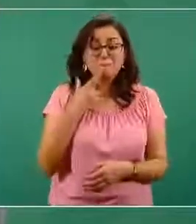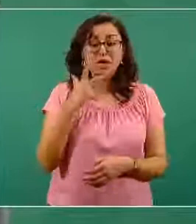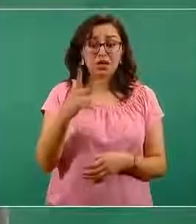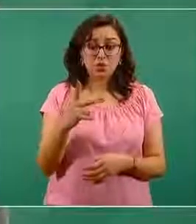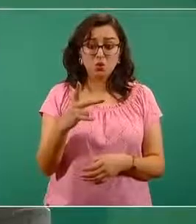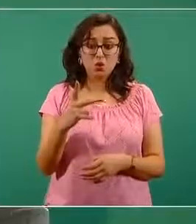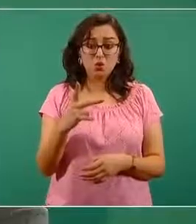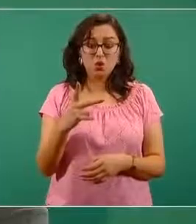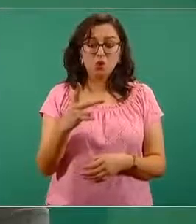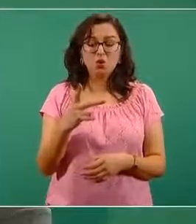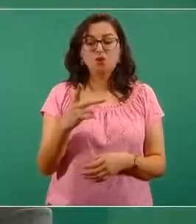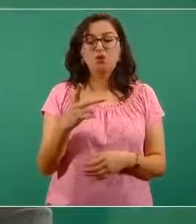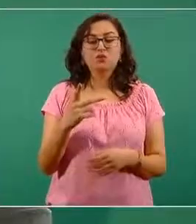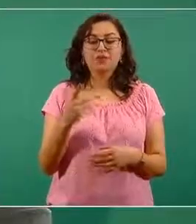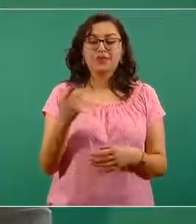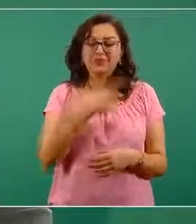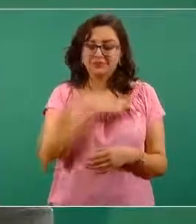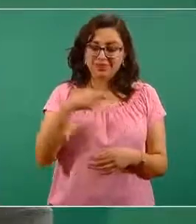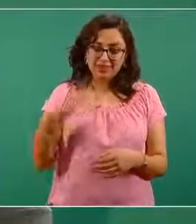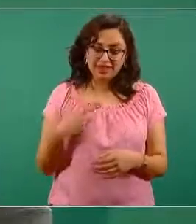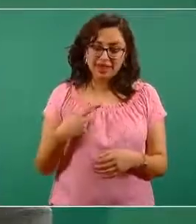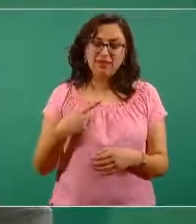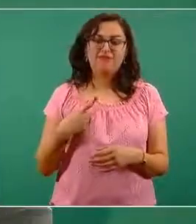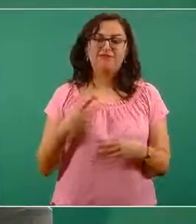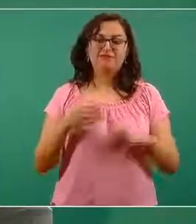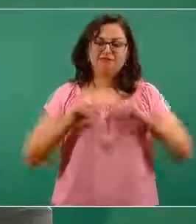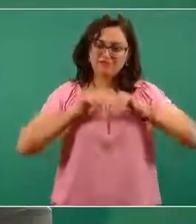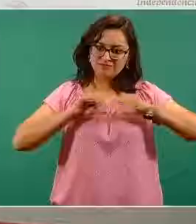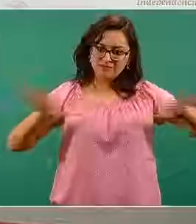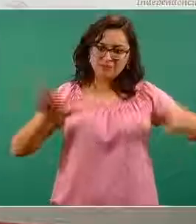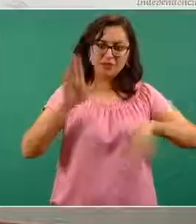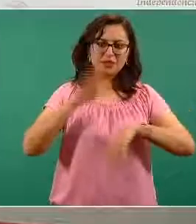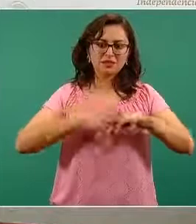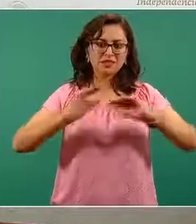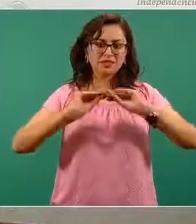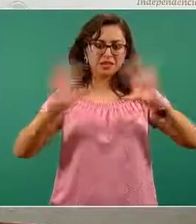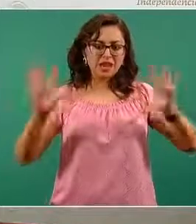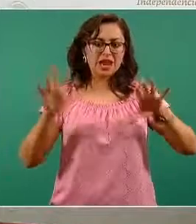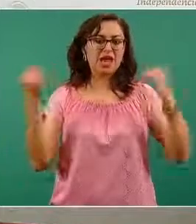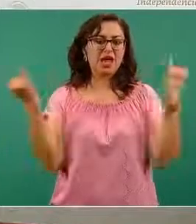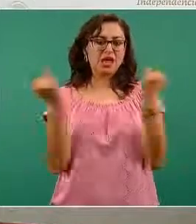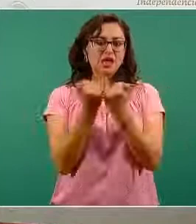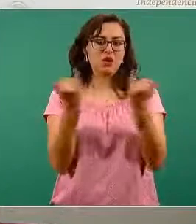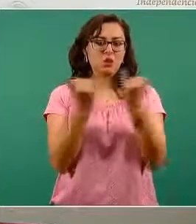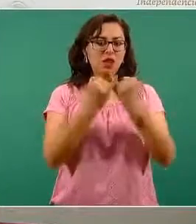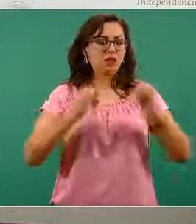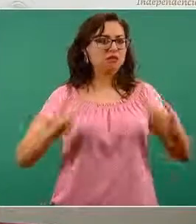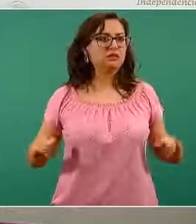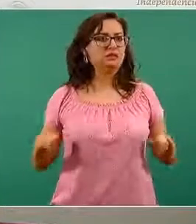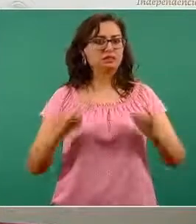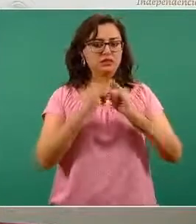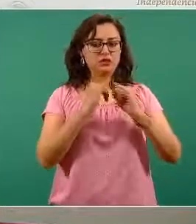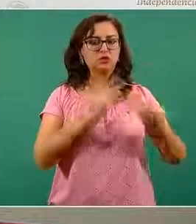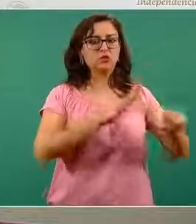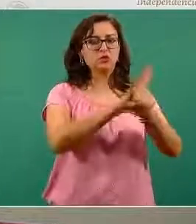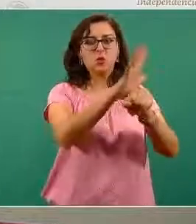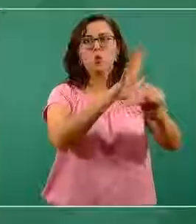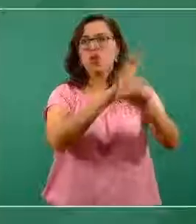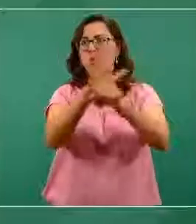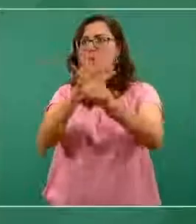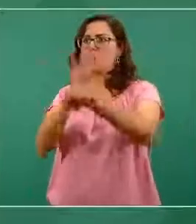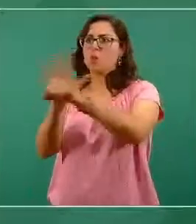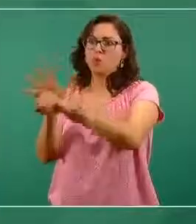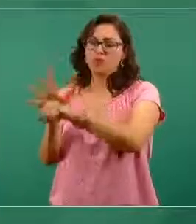unidades de salud y dependiendo de la institución de la que se trata la unidad de salud, también